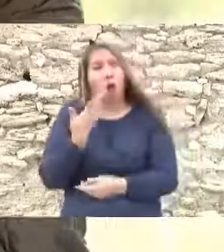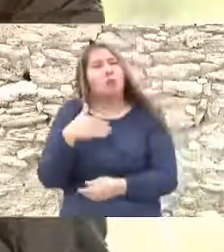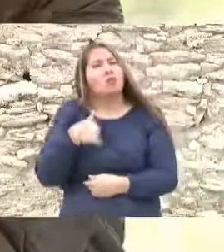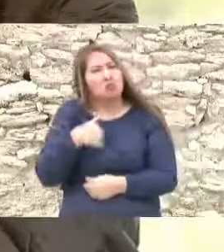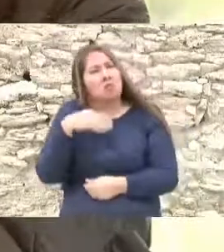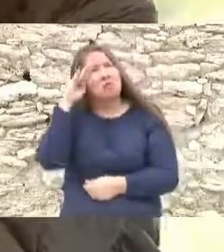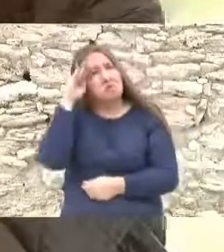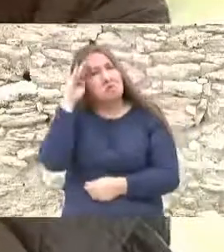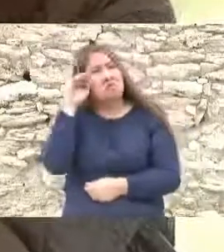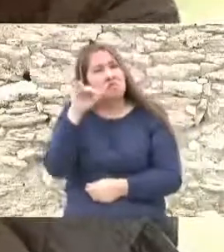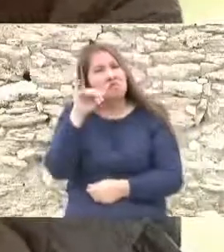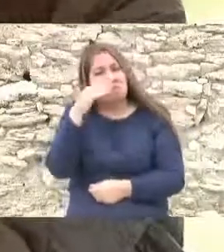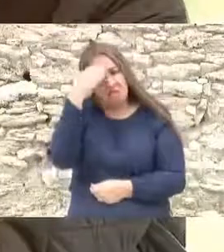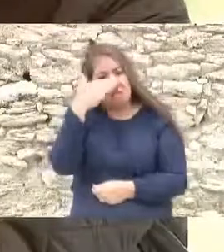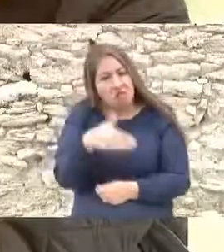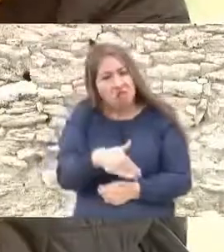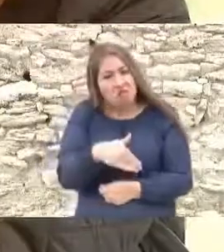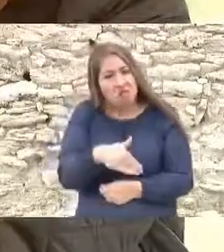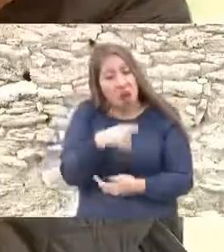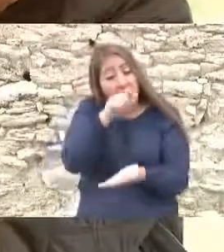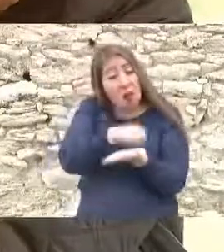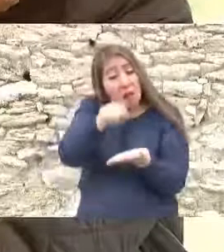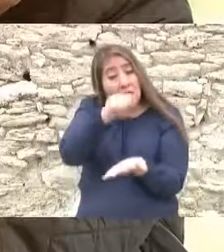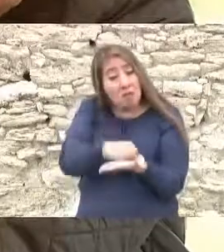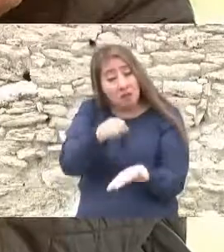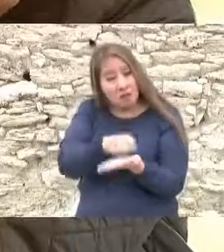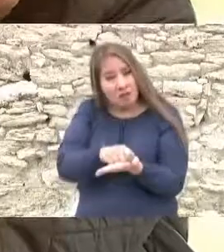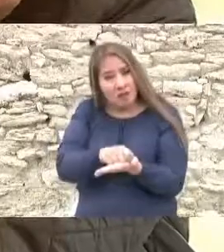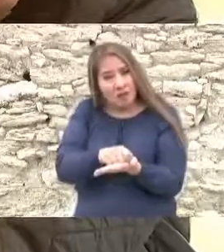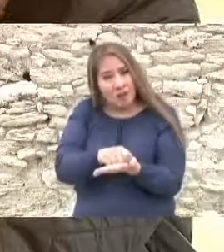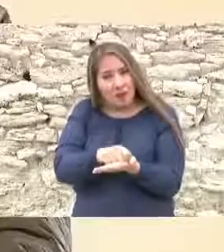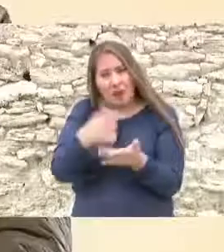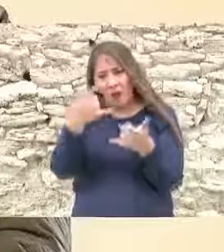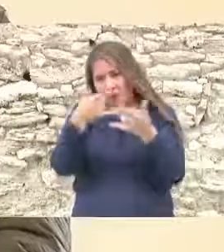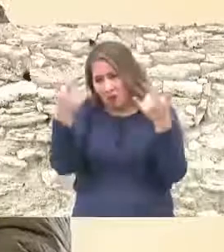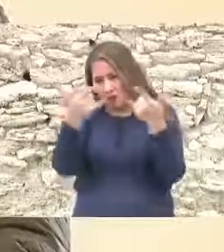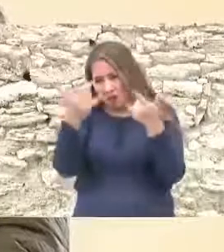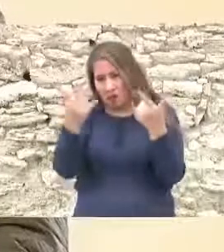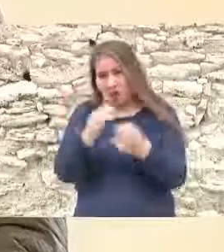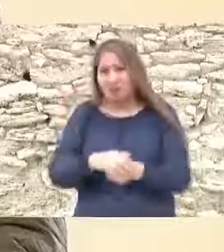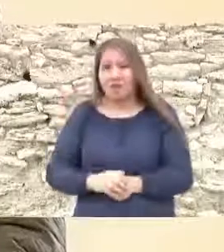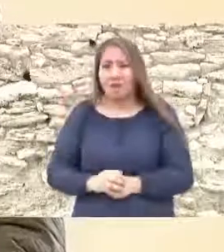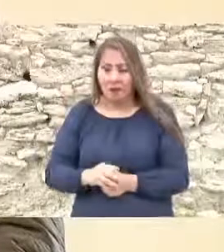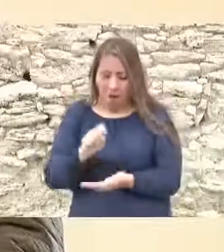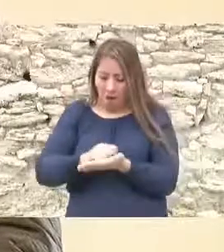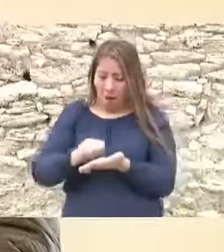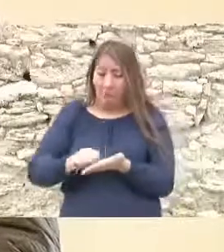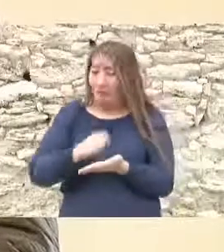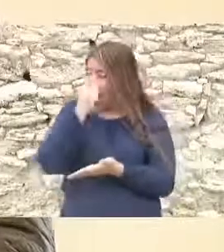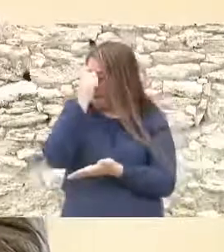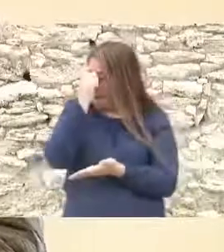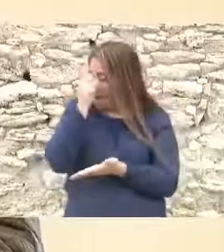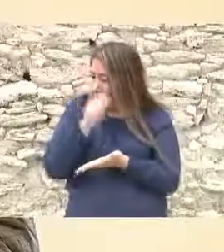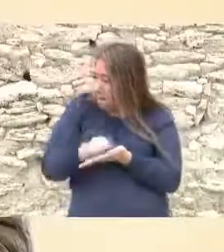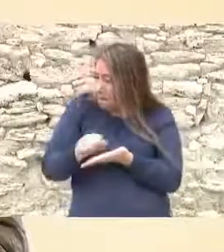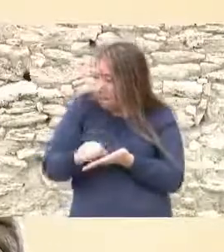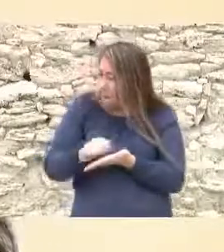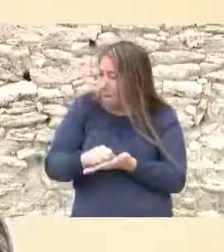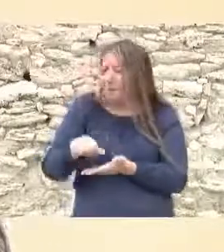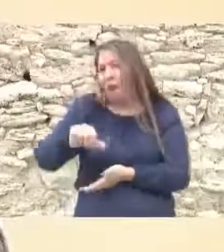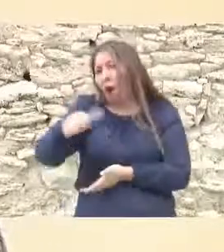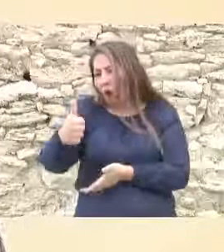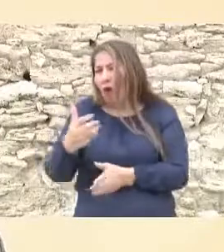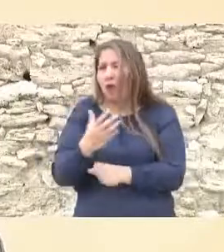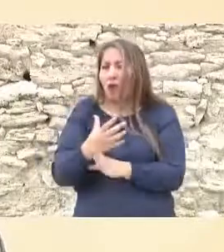yo y lo escribí en un libro el otro